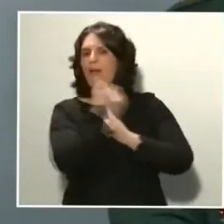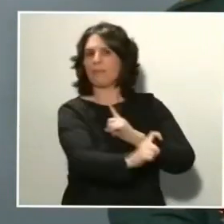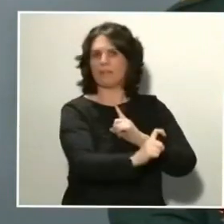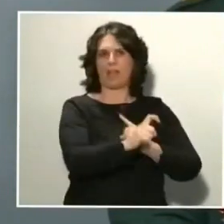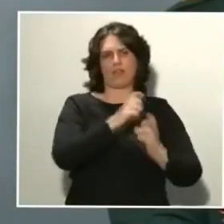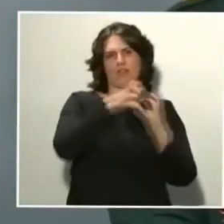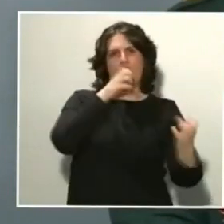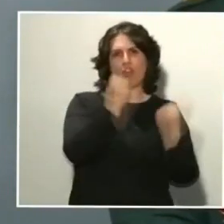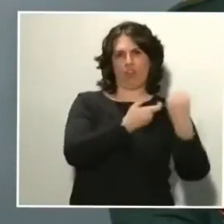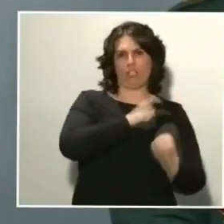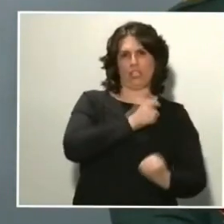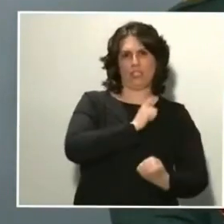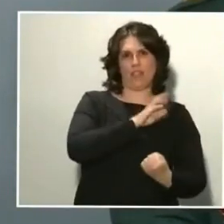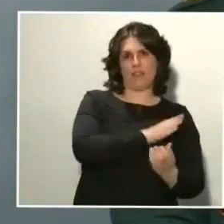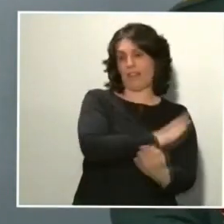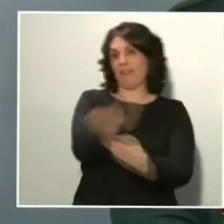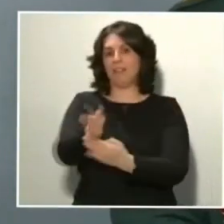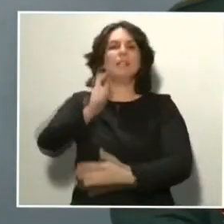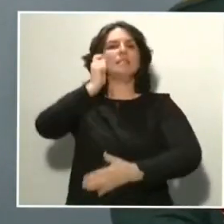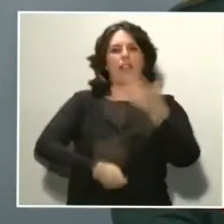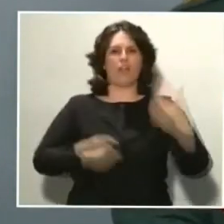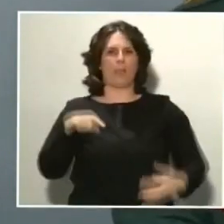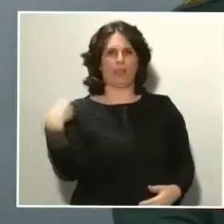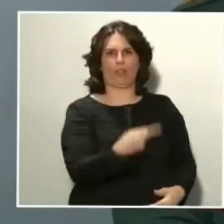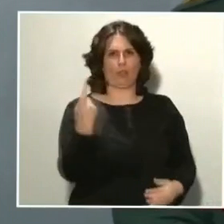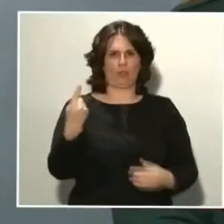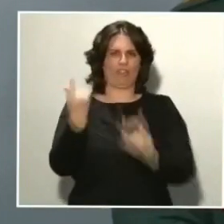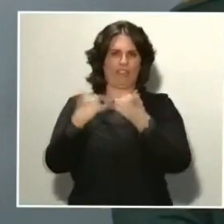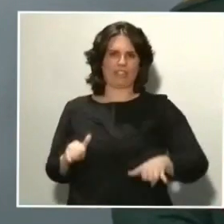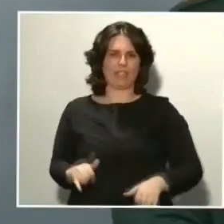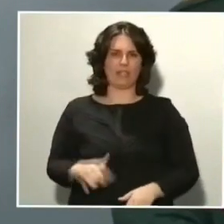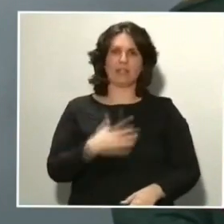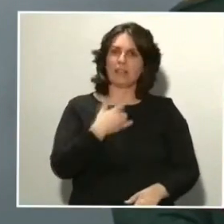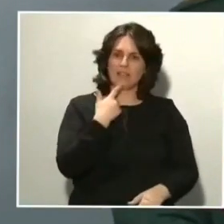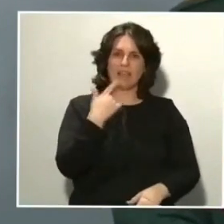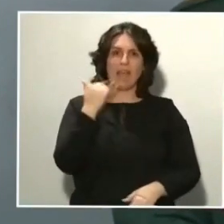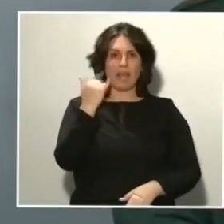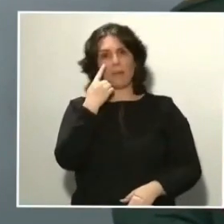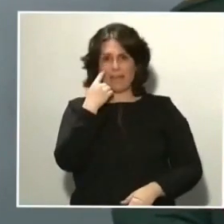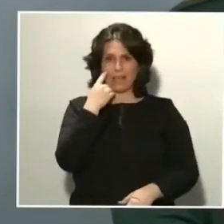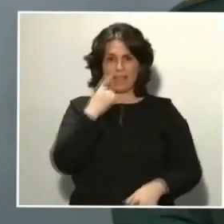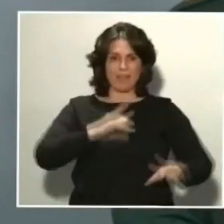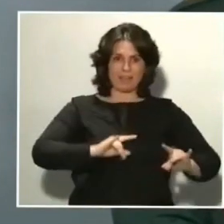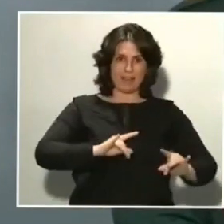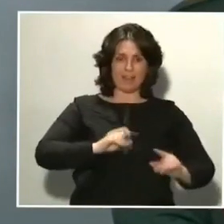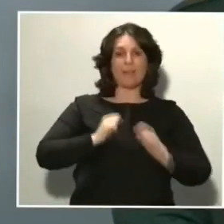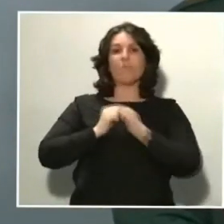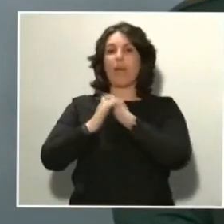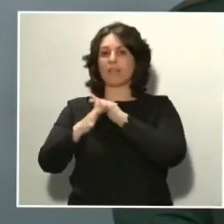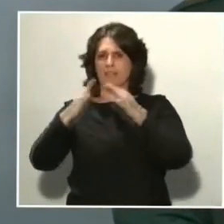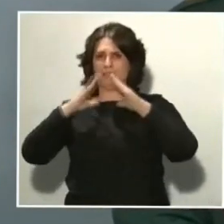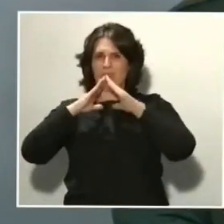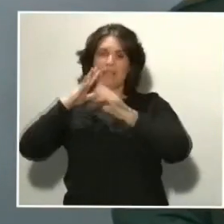sanción de todos los que allí se encontraban. Quiere decirse que tenemos vigilancia por tierra, mar y aire. Seguimos